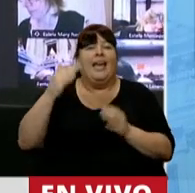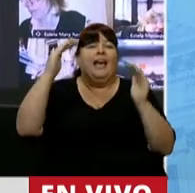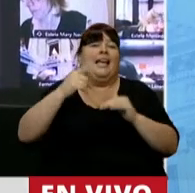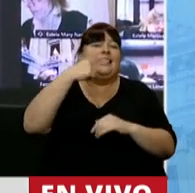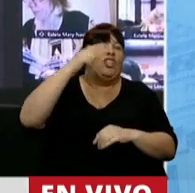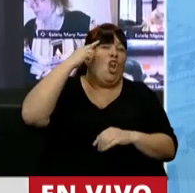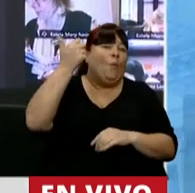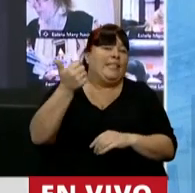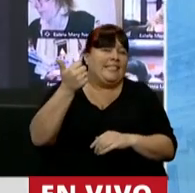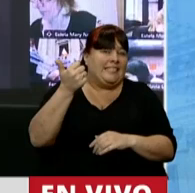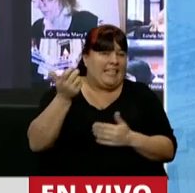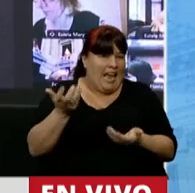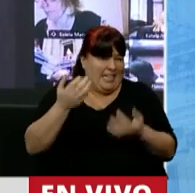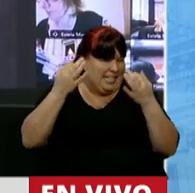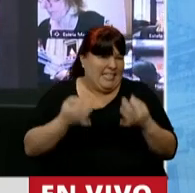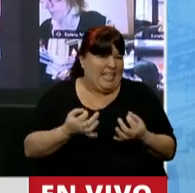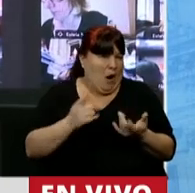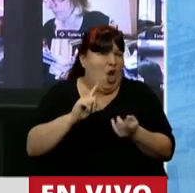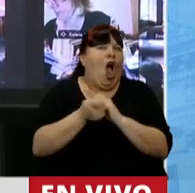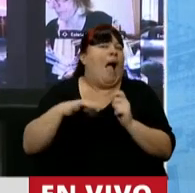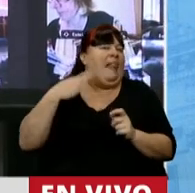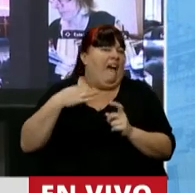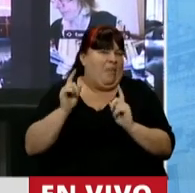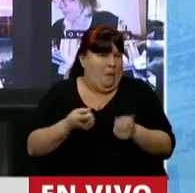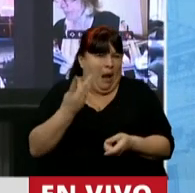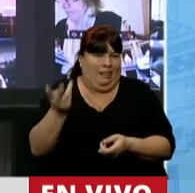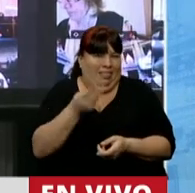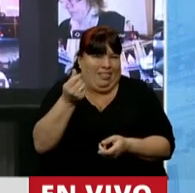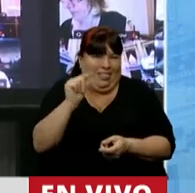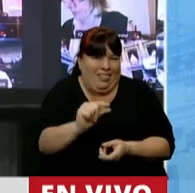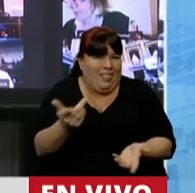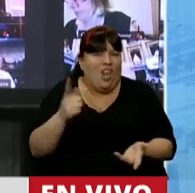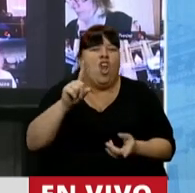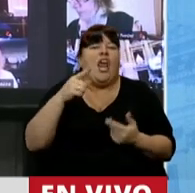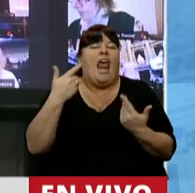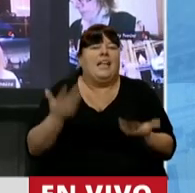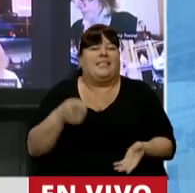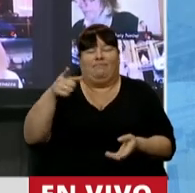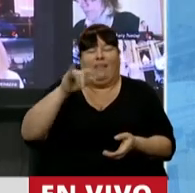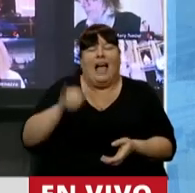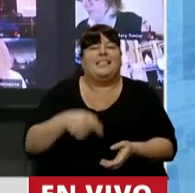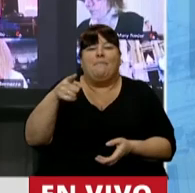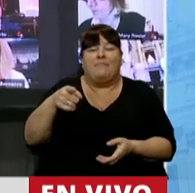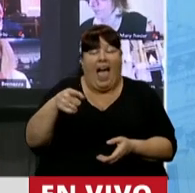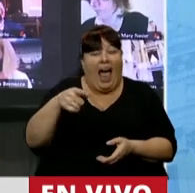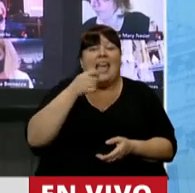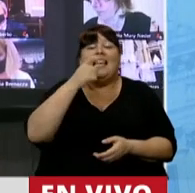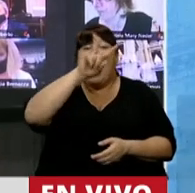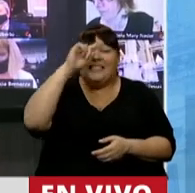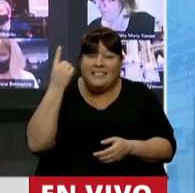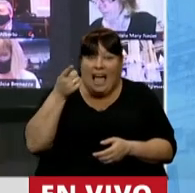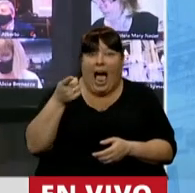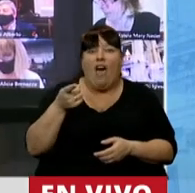196 seguro que no le va a cambiar la vida no quieren aceptar el precedente de que el Estado